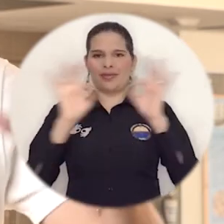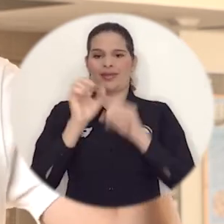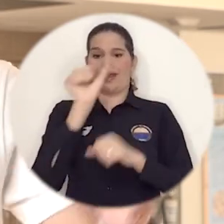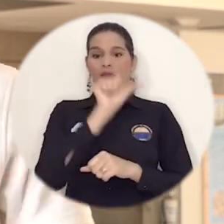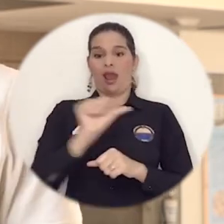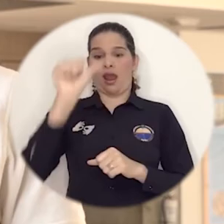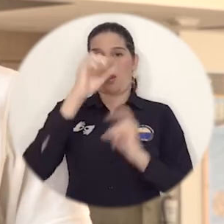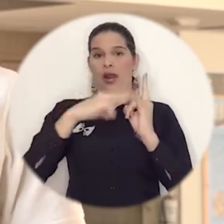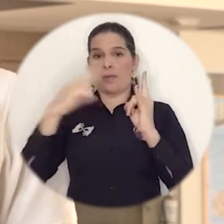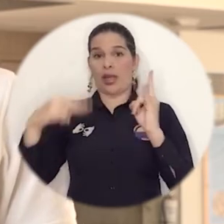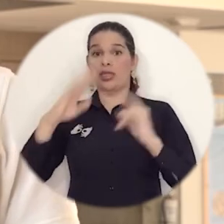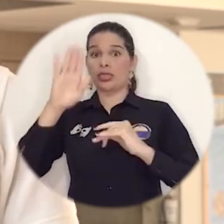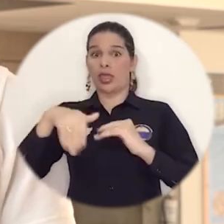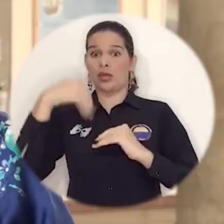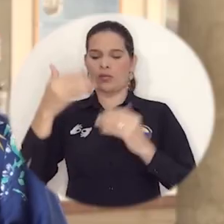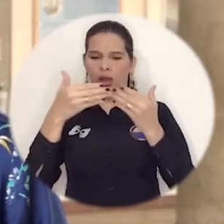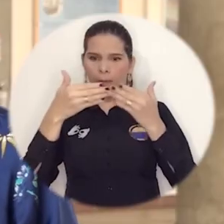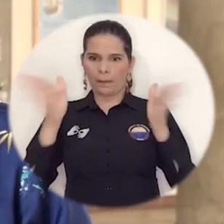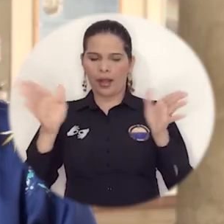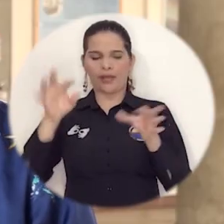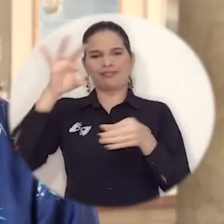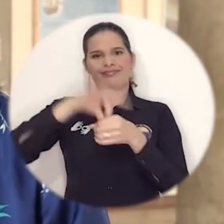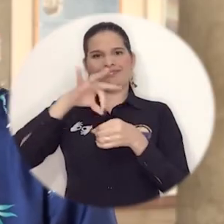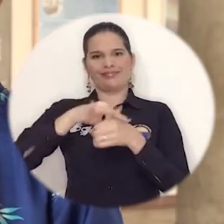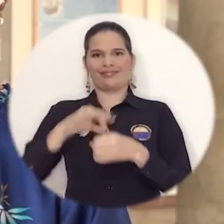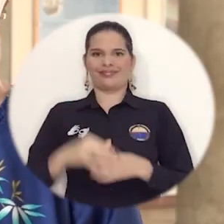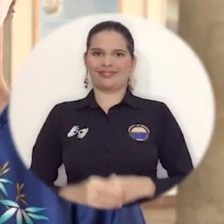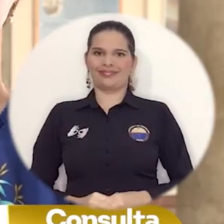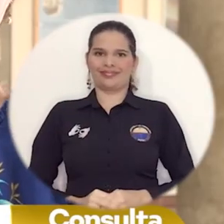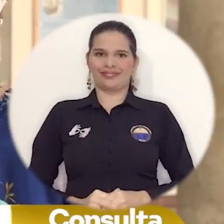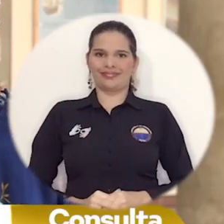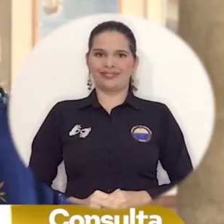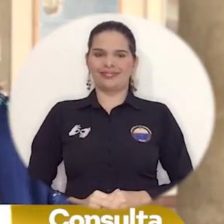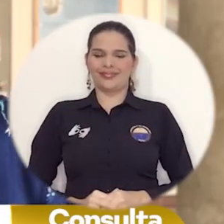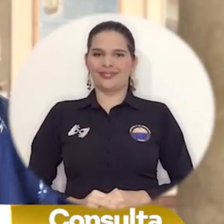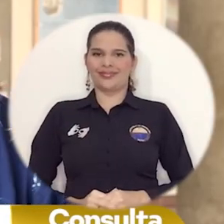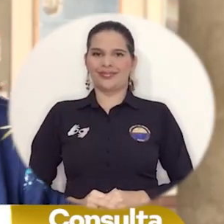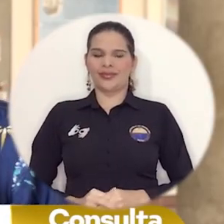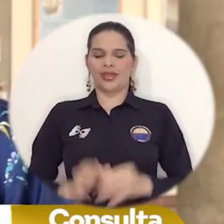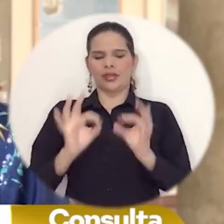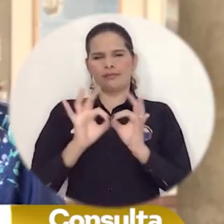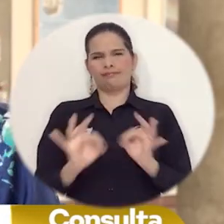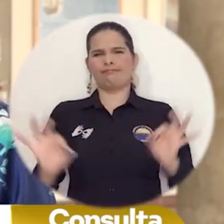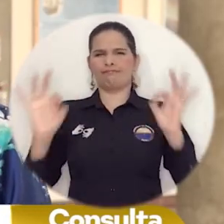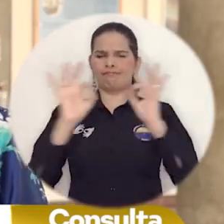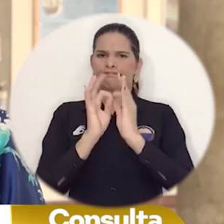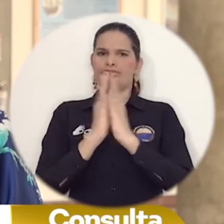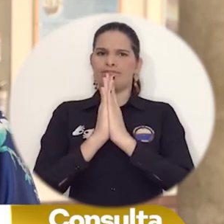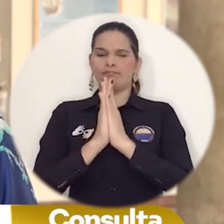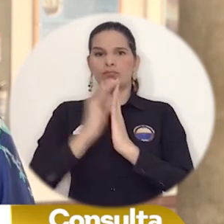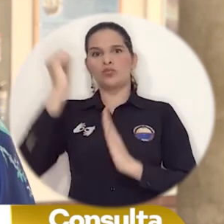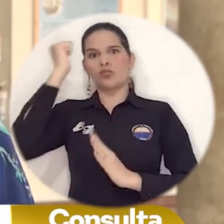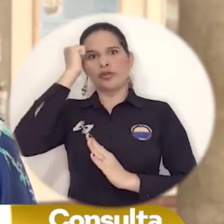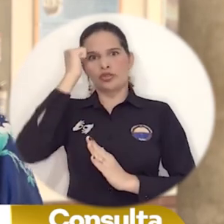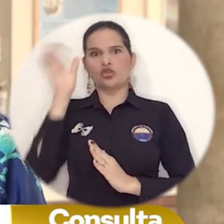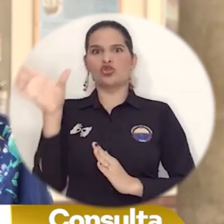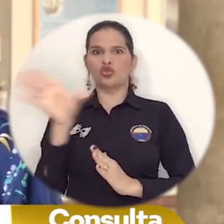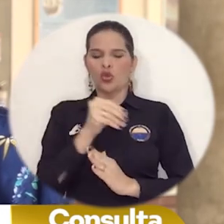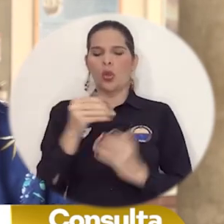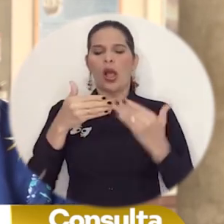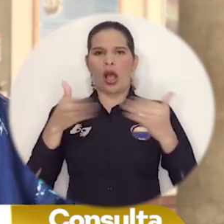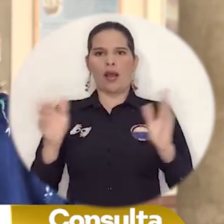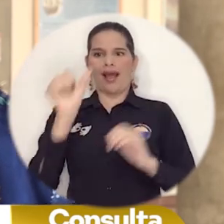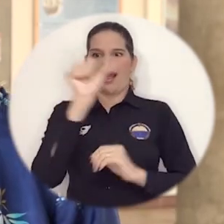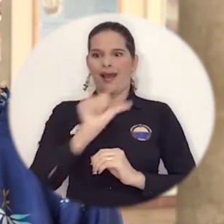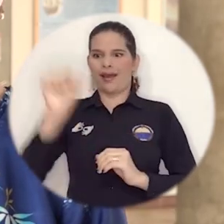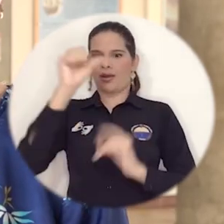habilitada para el proceso de consulta. Es importante que los docentes tengan activo su correo institucional ya